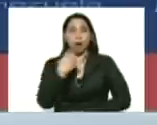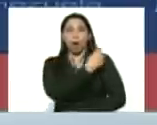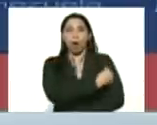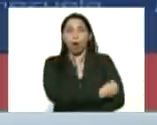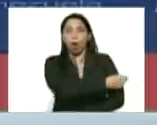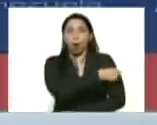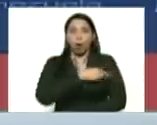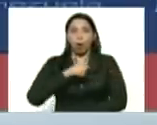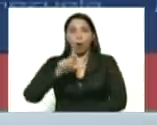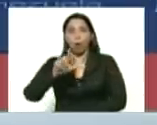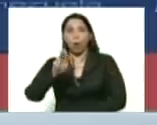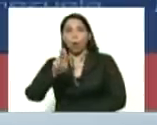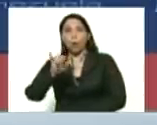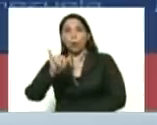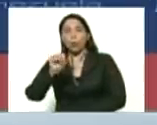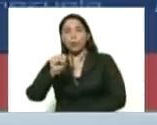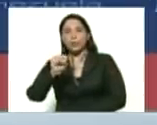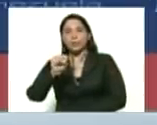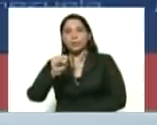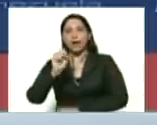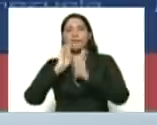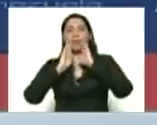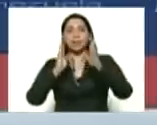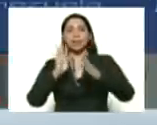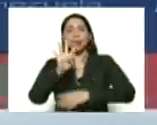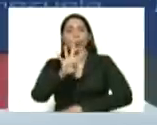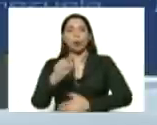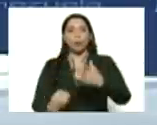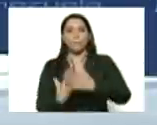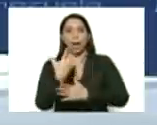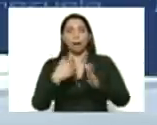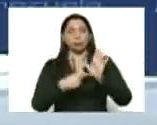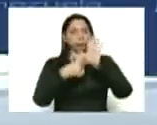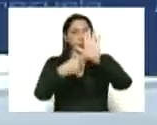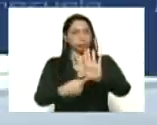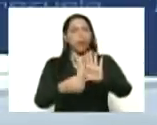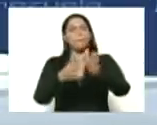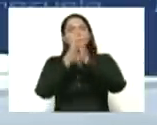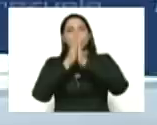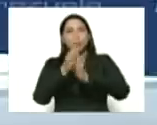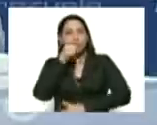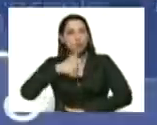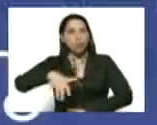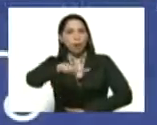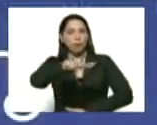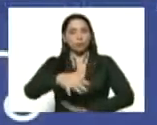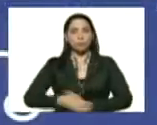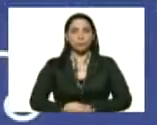Ortega en la 4 de Mayo Dante Rivas muestra al pueblo todo por favor adelante